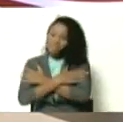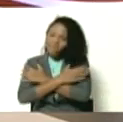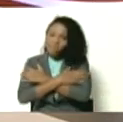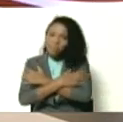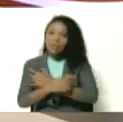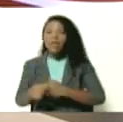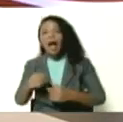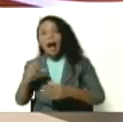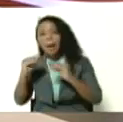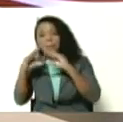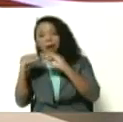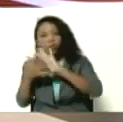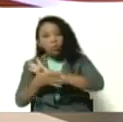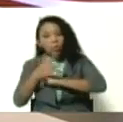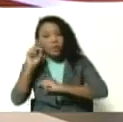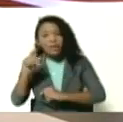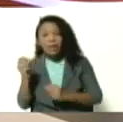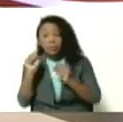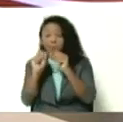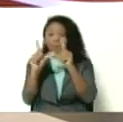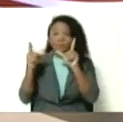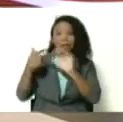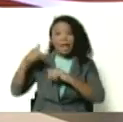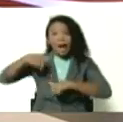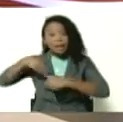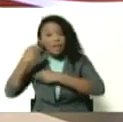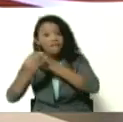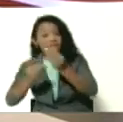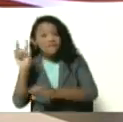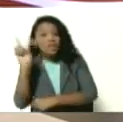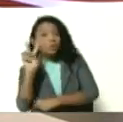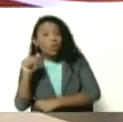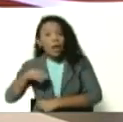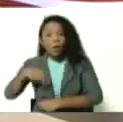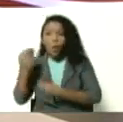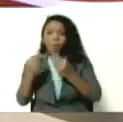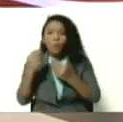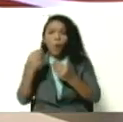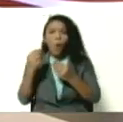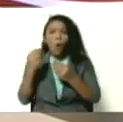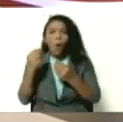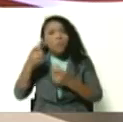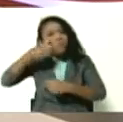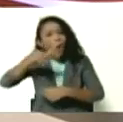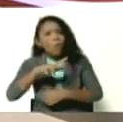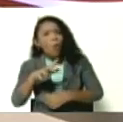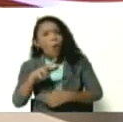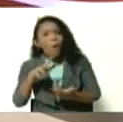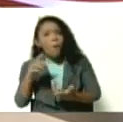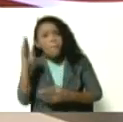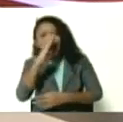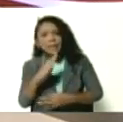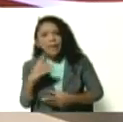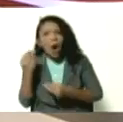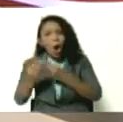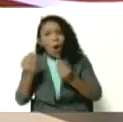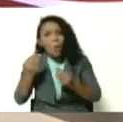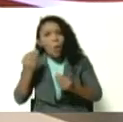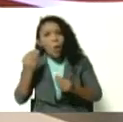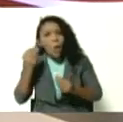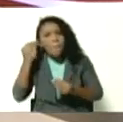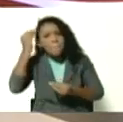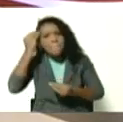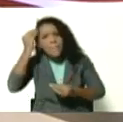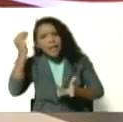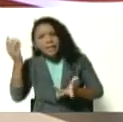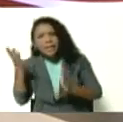saber cuál es la impresión de esta donación que hace Venezuela, y también la percepción del pueblo de Brasil, que ve como un gobierno que no es